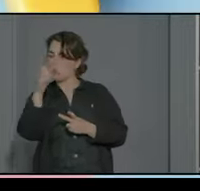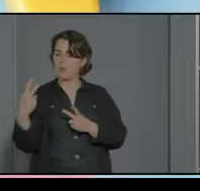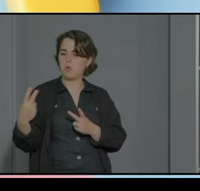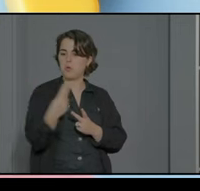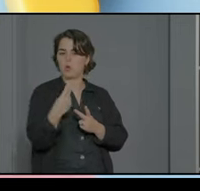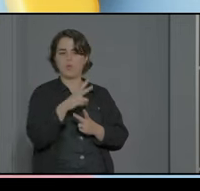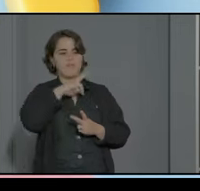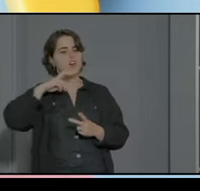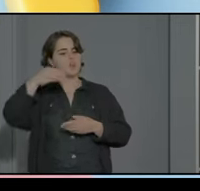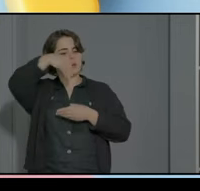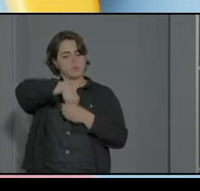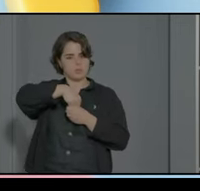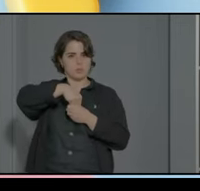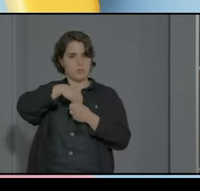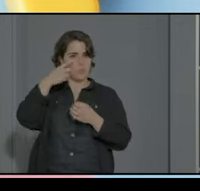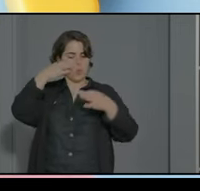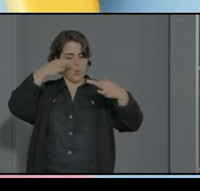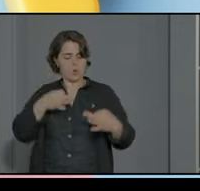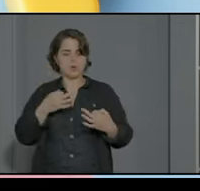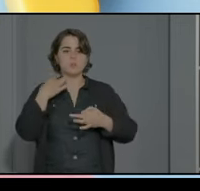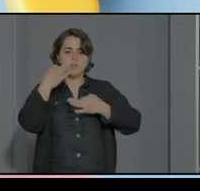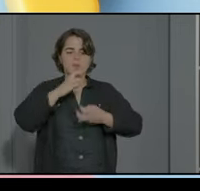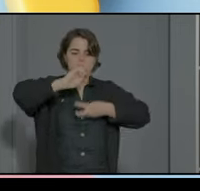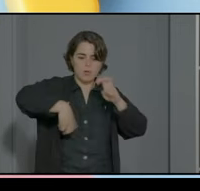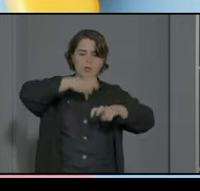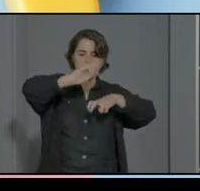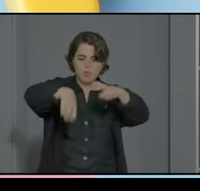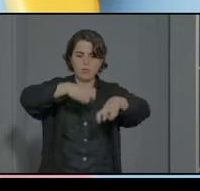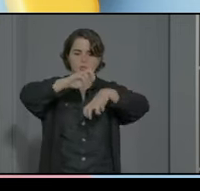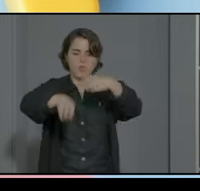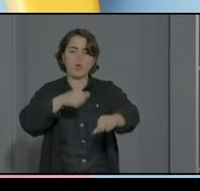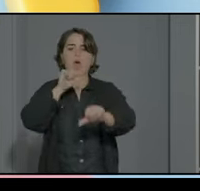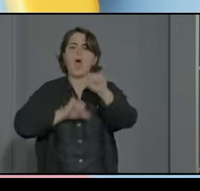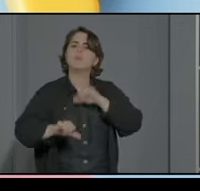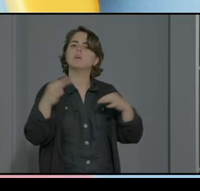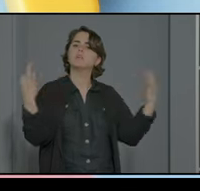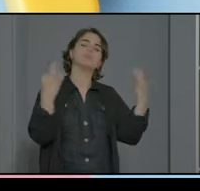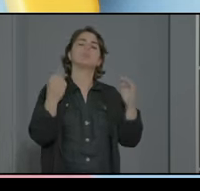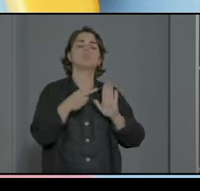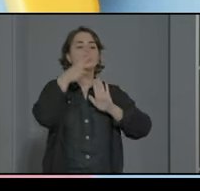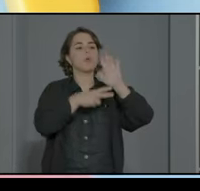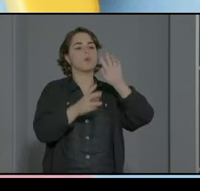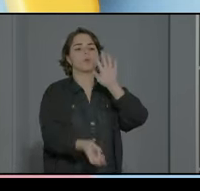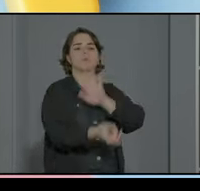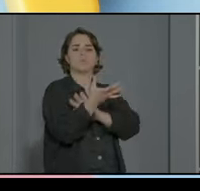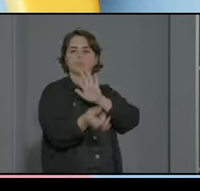evidentes que eso nos han ido refrendando según lo que hemos ido cambiando y adquiriendo nuevos marcos normativos